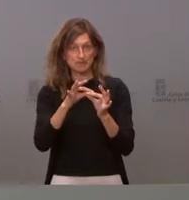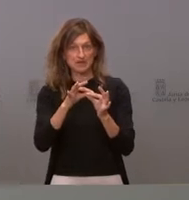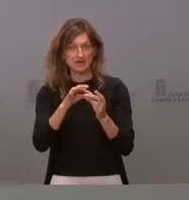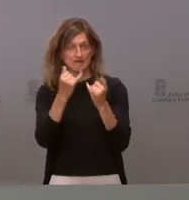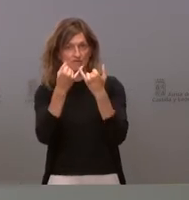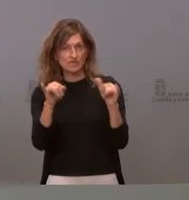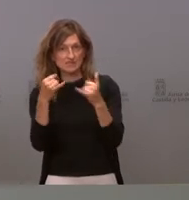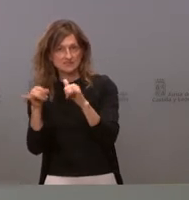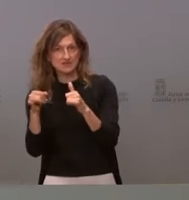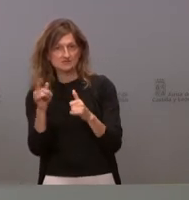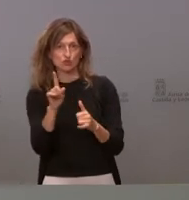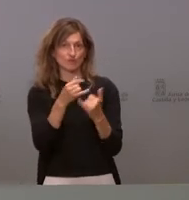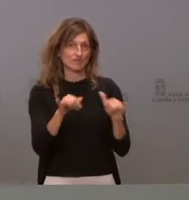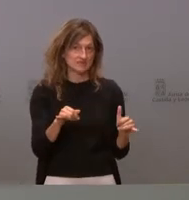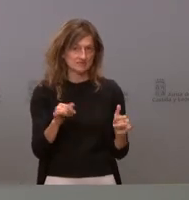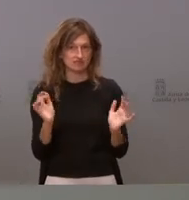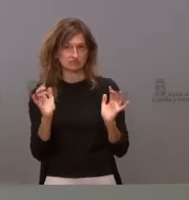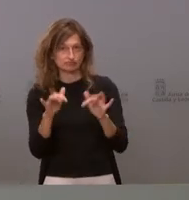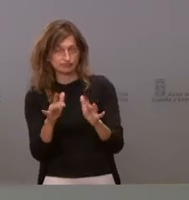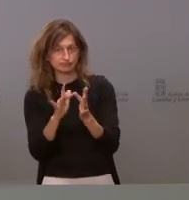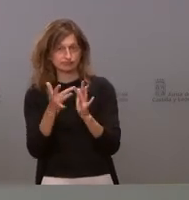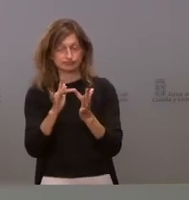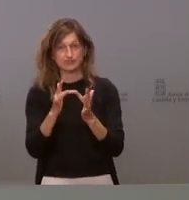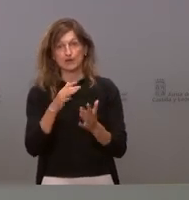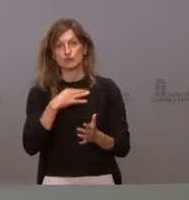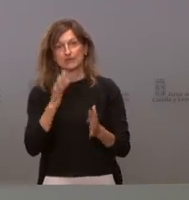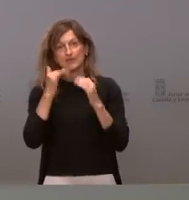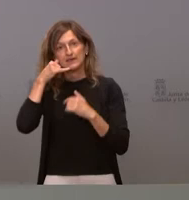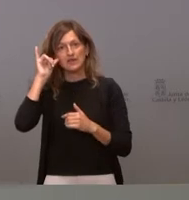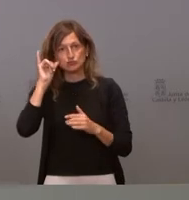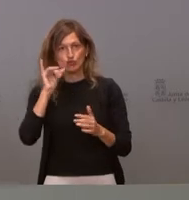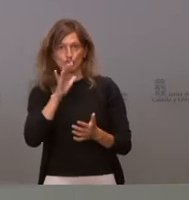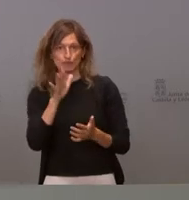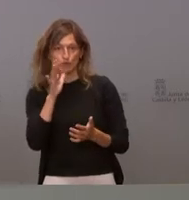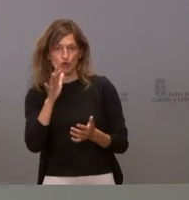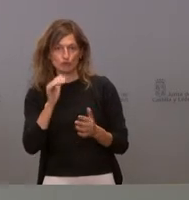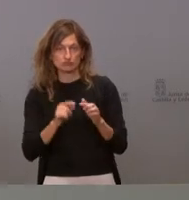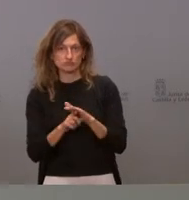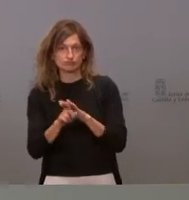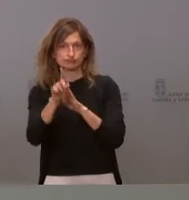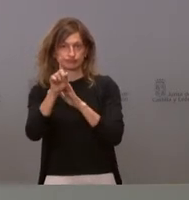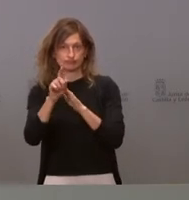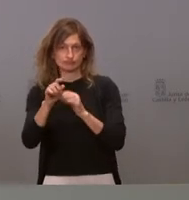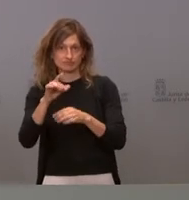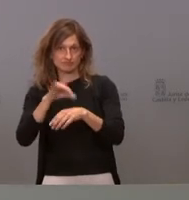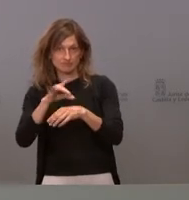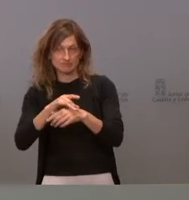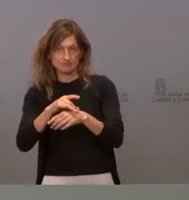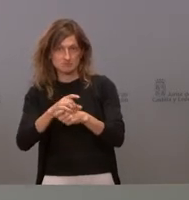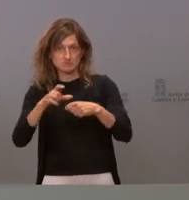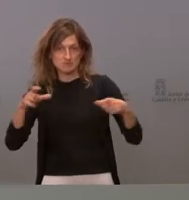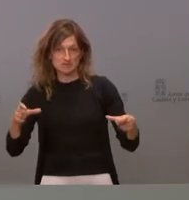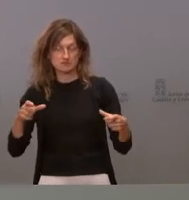muchas fiestas y no fiestas en las que puede haber riesgo de que pueda haber algún repunte. Por lo tanto, vuelvo a